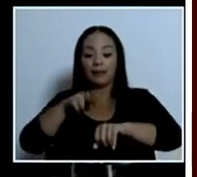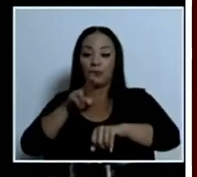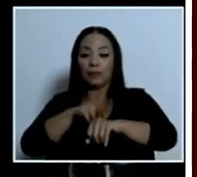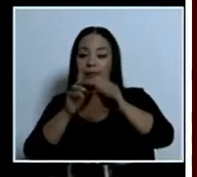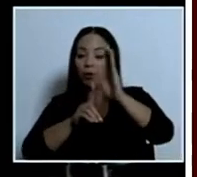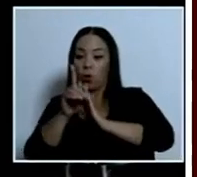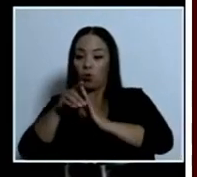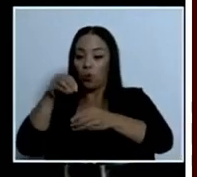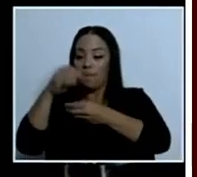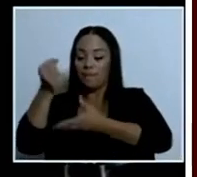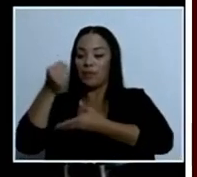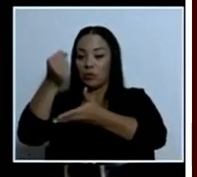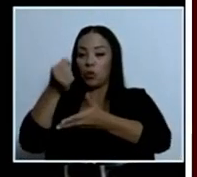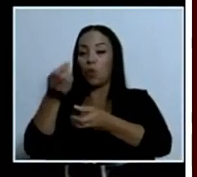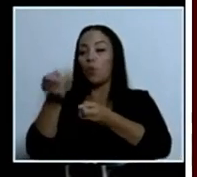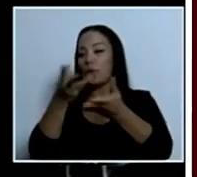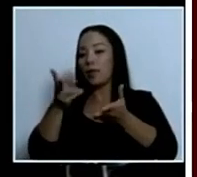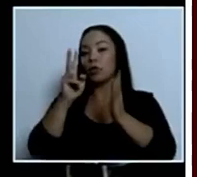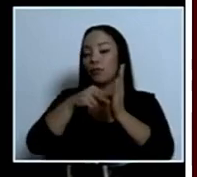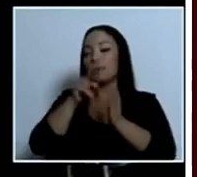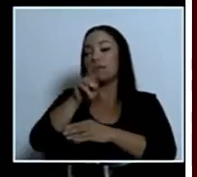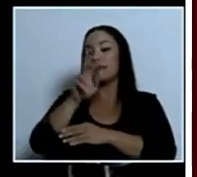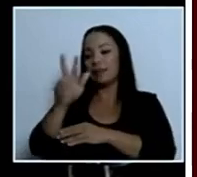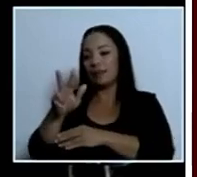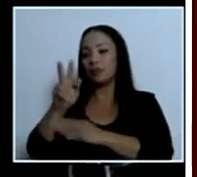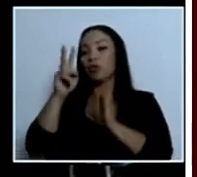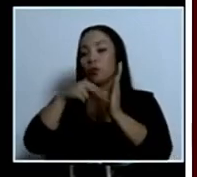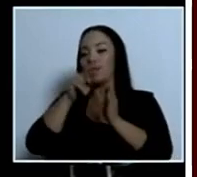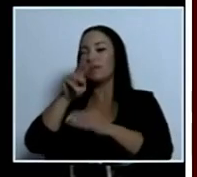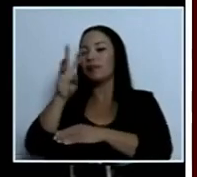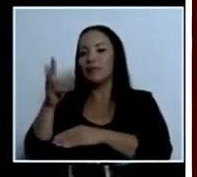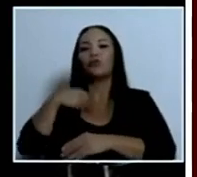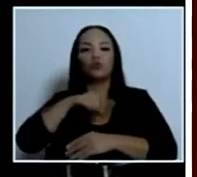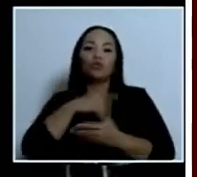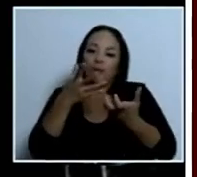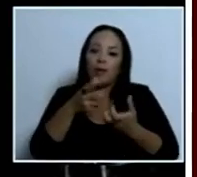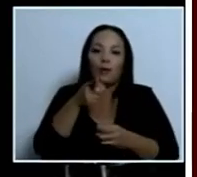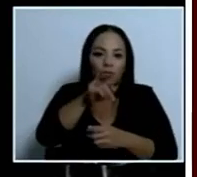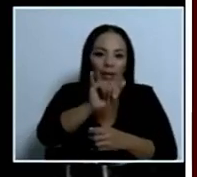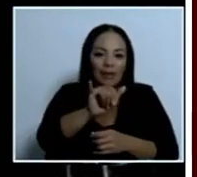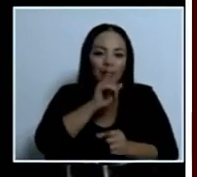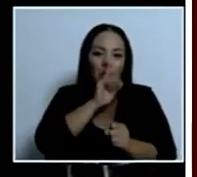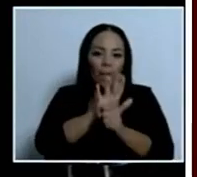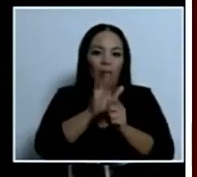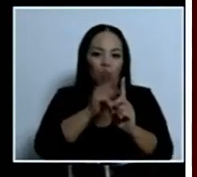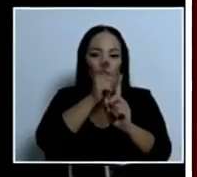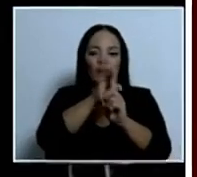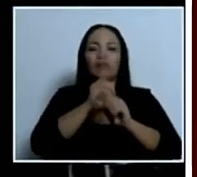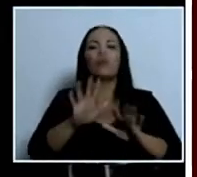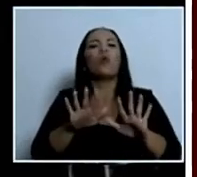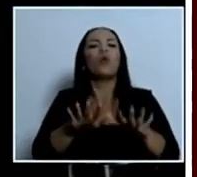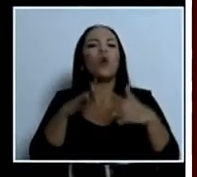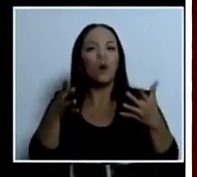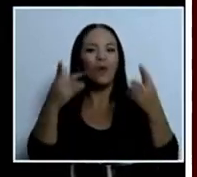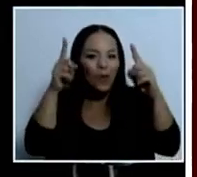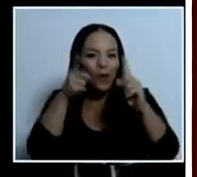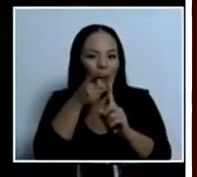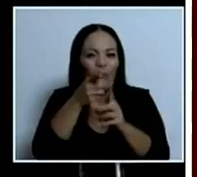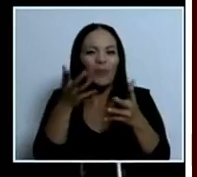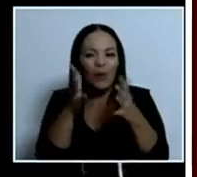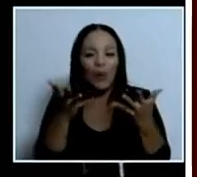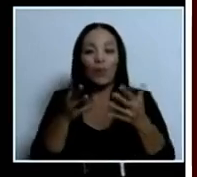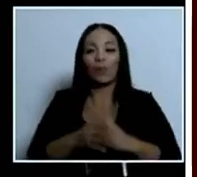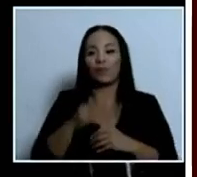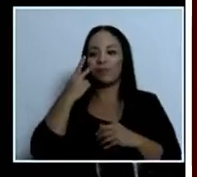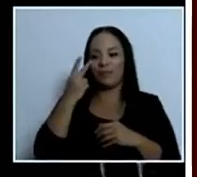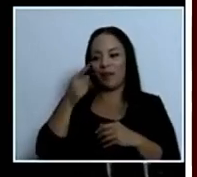Inversión Pública 2023-2026. ¿Cómo? ¿Cómo vamos a lograr ese objetivo? Precisamente porque estos chicos